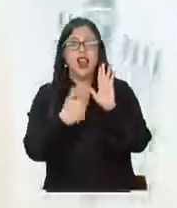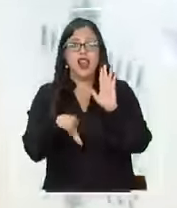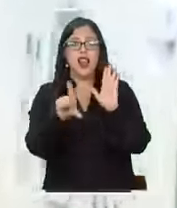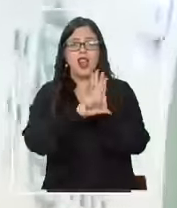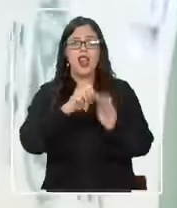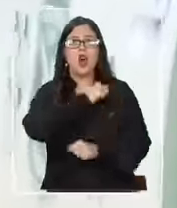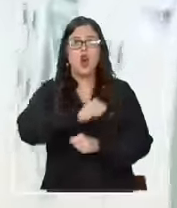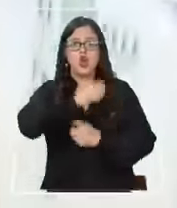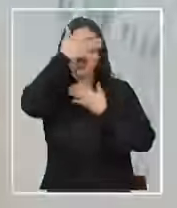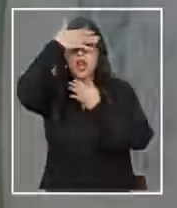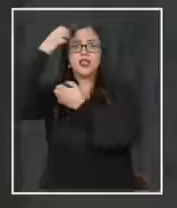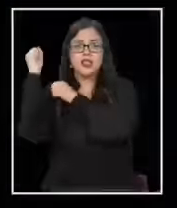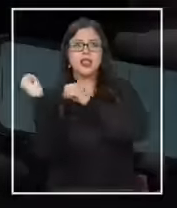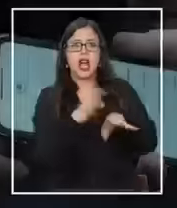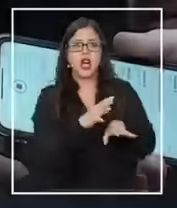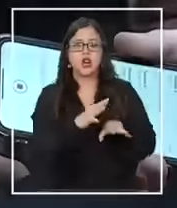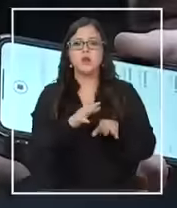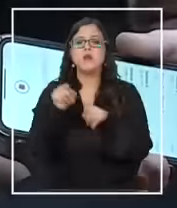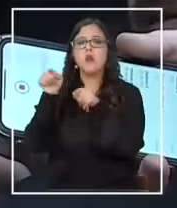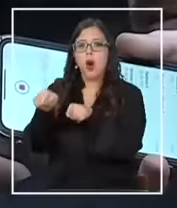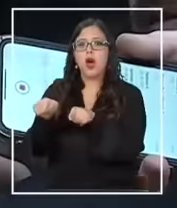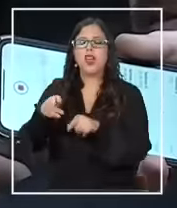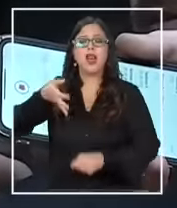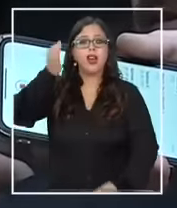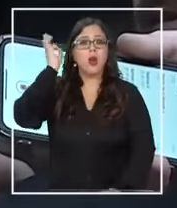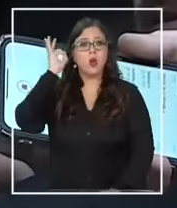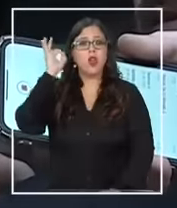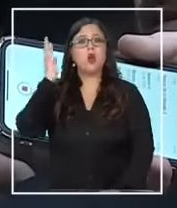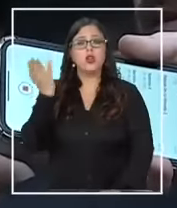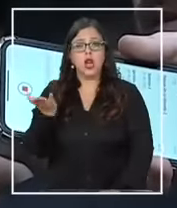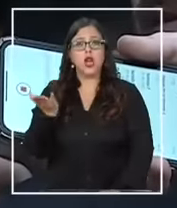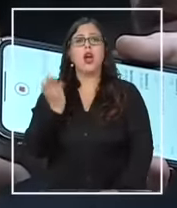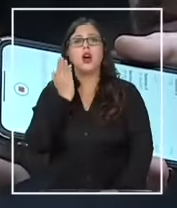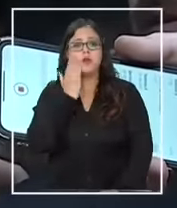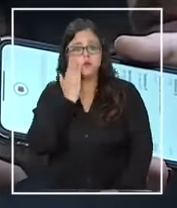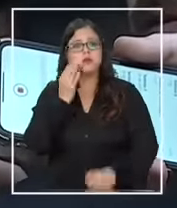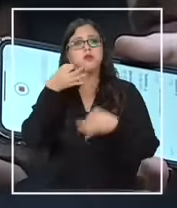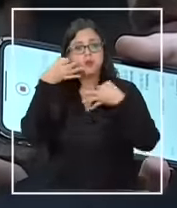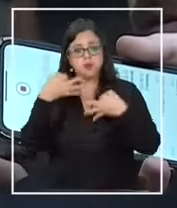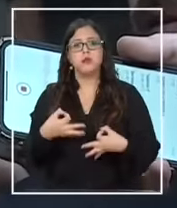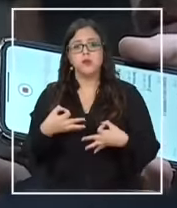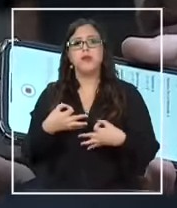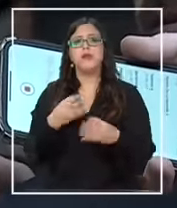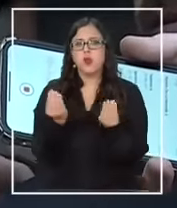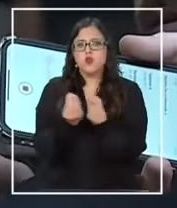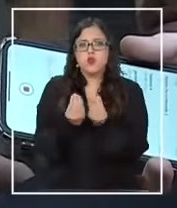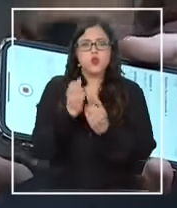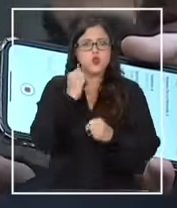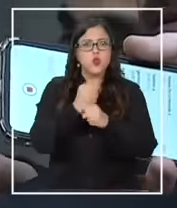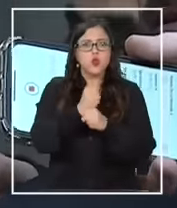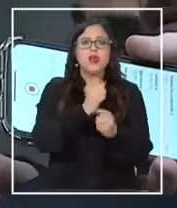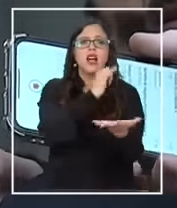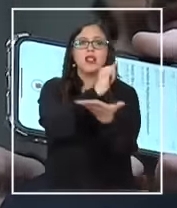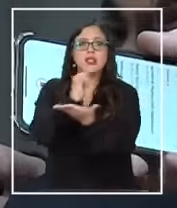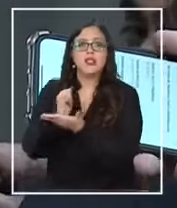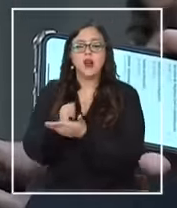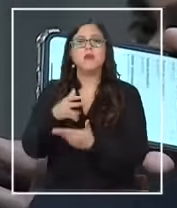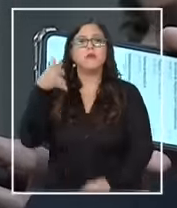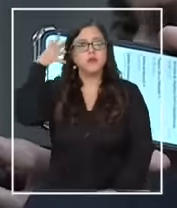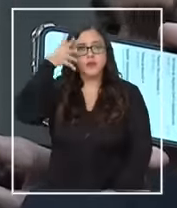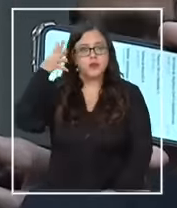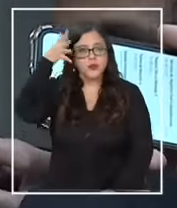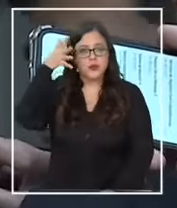antiterrorista. Fue una reunión cordial, fue una reunión de bastante trabajo en términos que cada una de las instituciones expuso